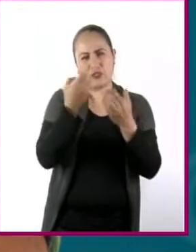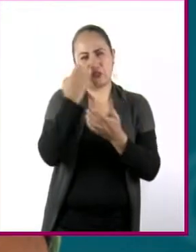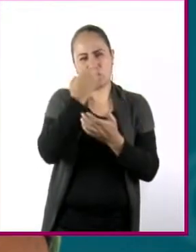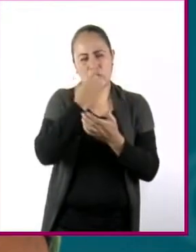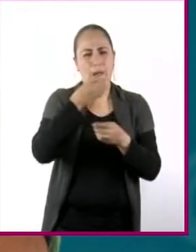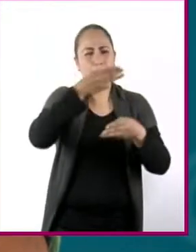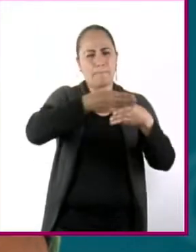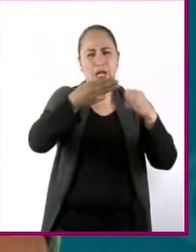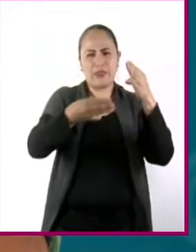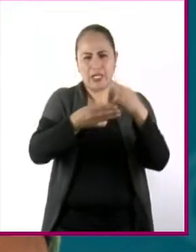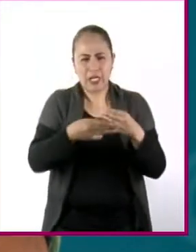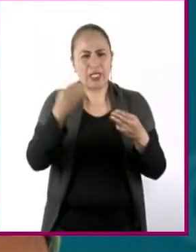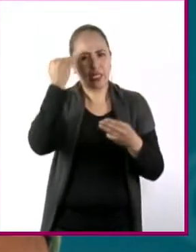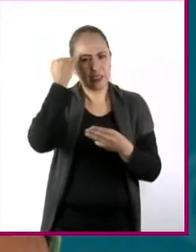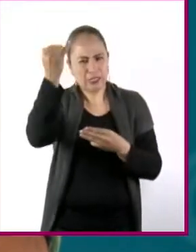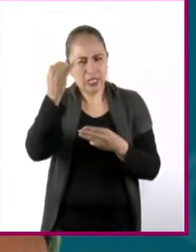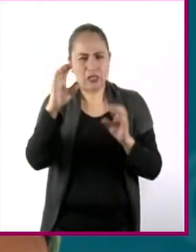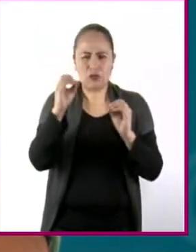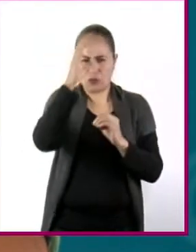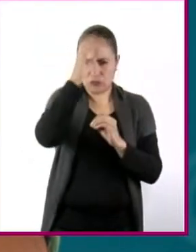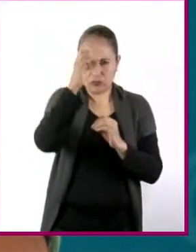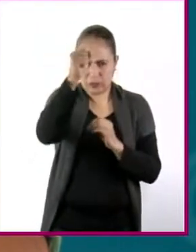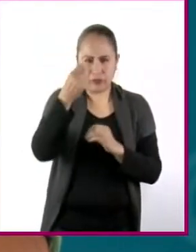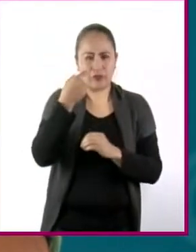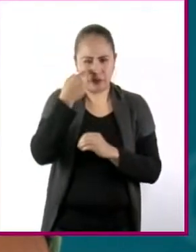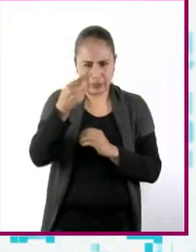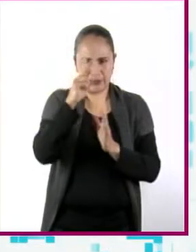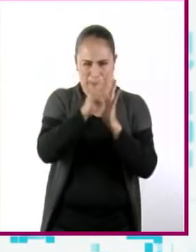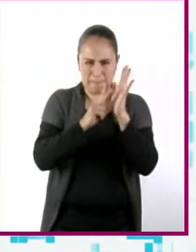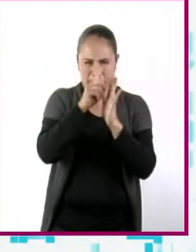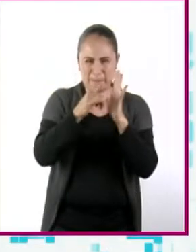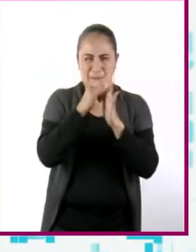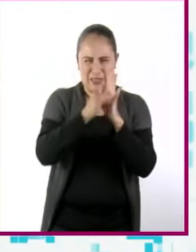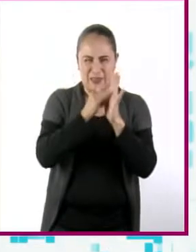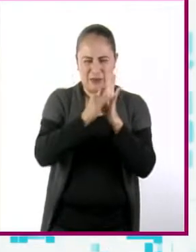asignaturas, teorías y conceptos. Veamos la siguiente cápsula.